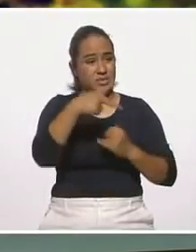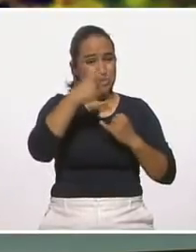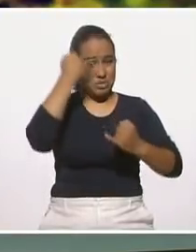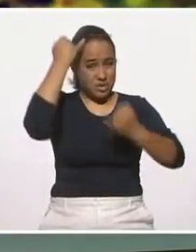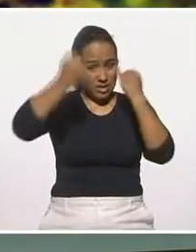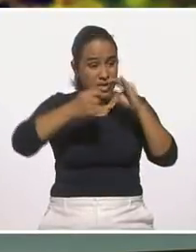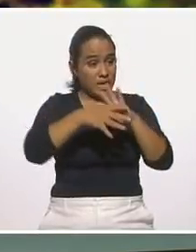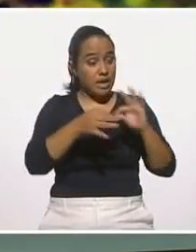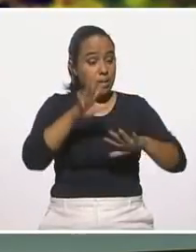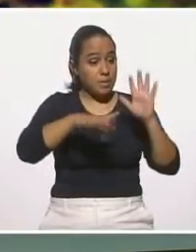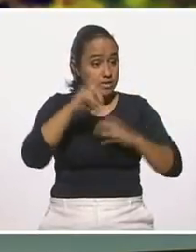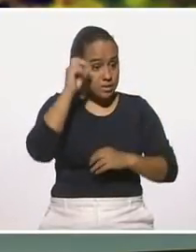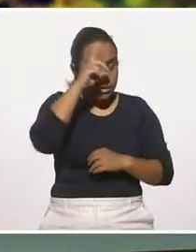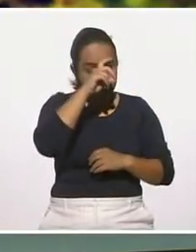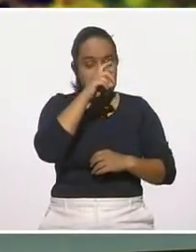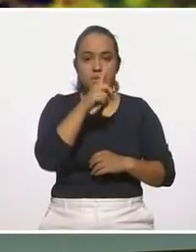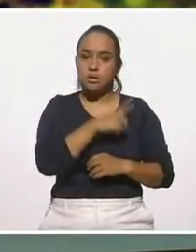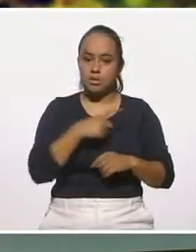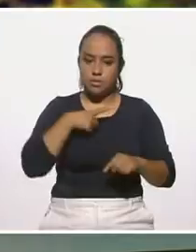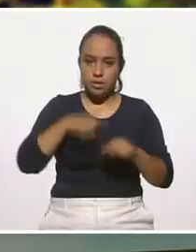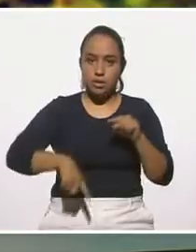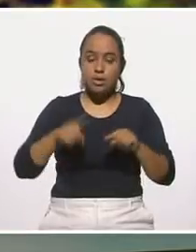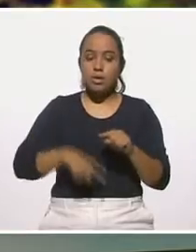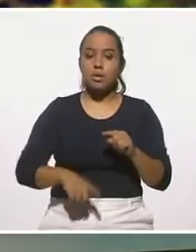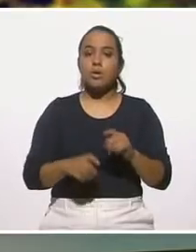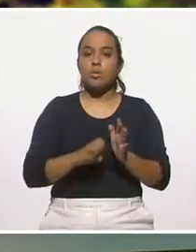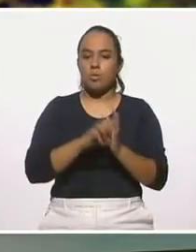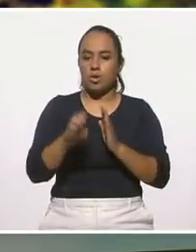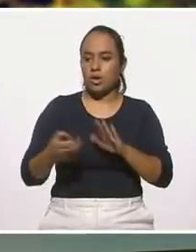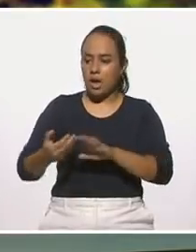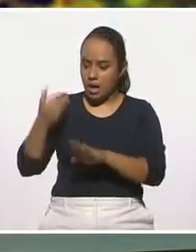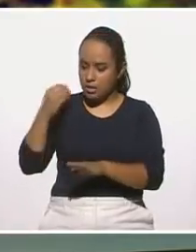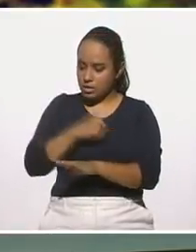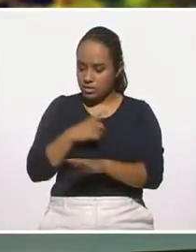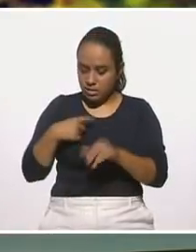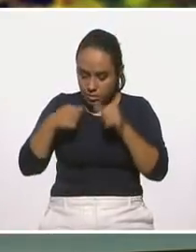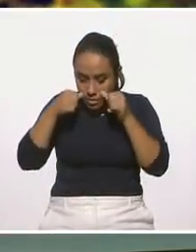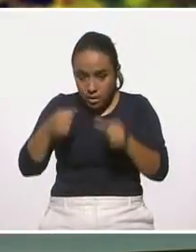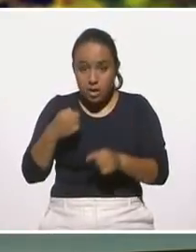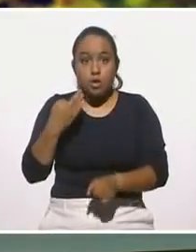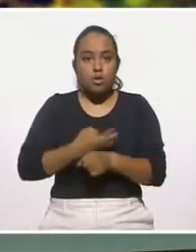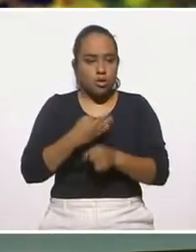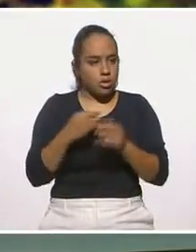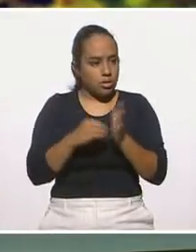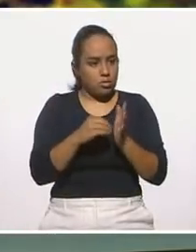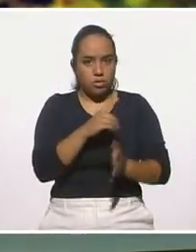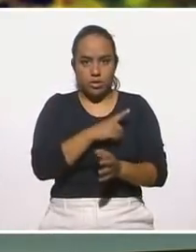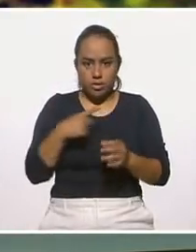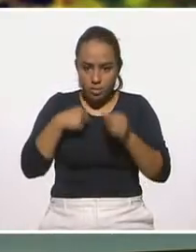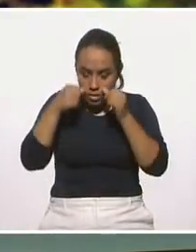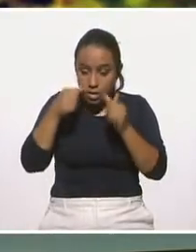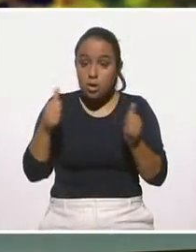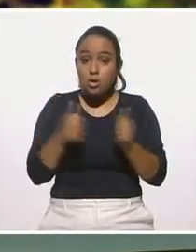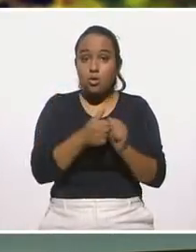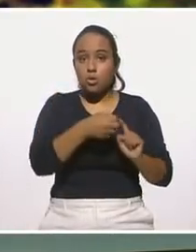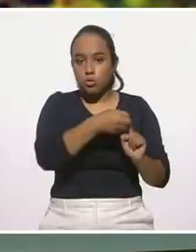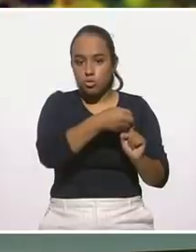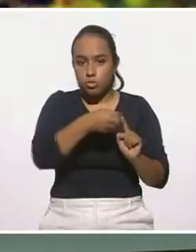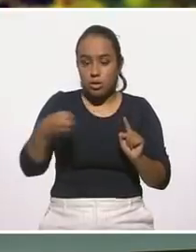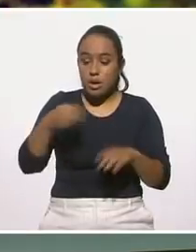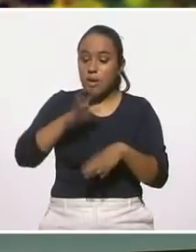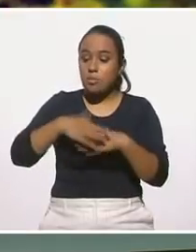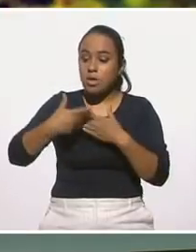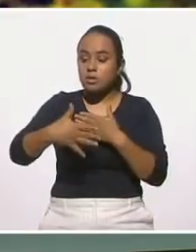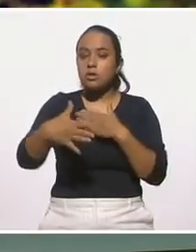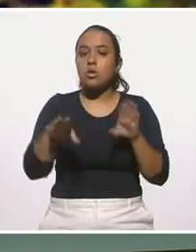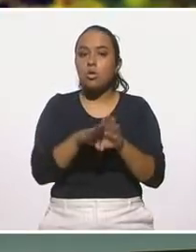siguen desafiando, como lo que tendríamos que haber atendido antes, lo que tenemos que atender ahorita, y organizar lo que se tiene que atender más